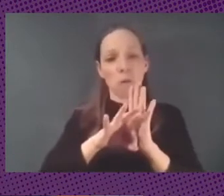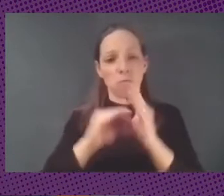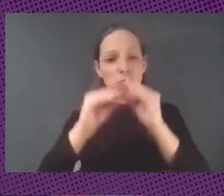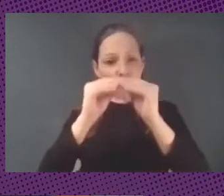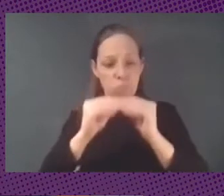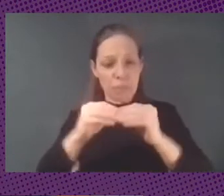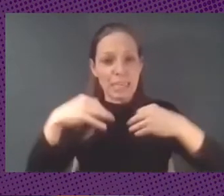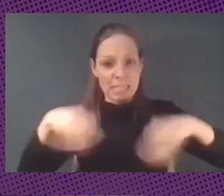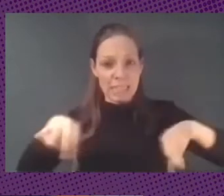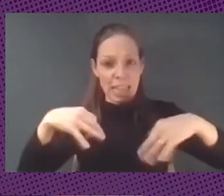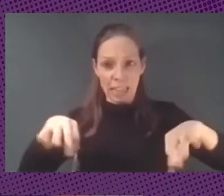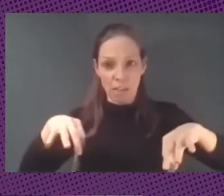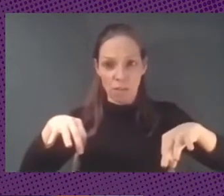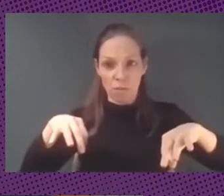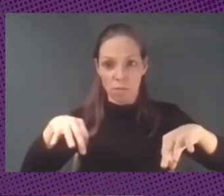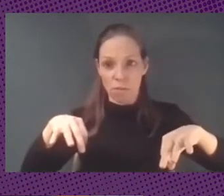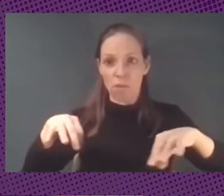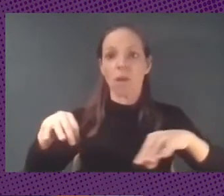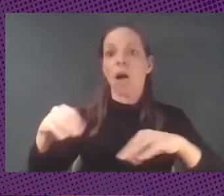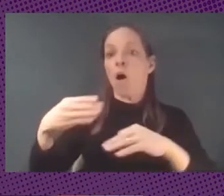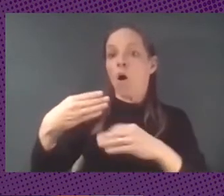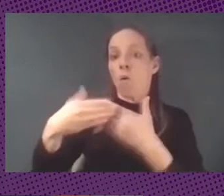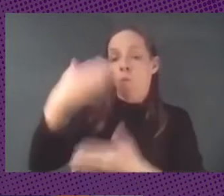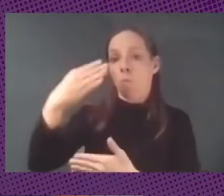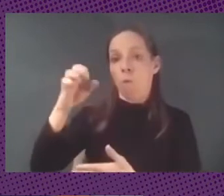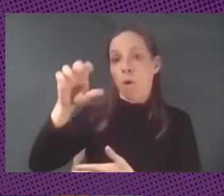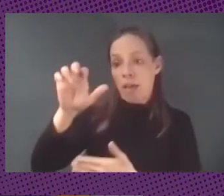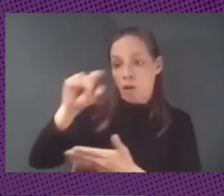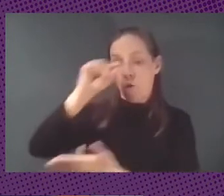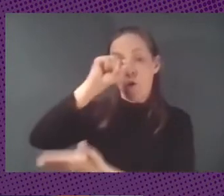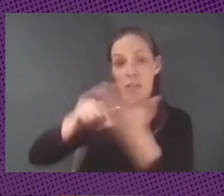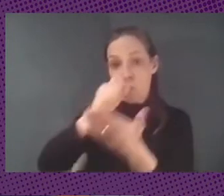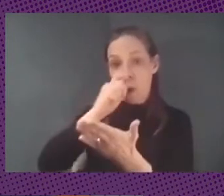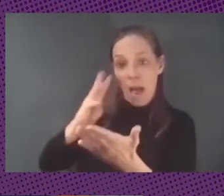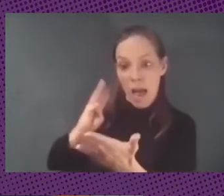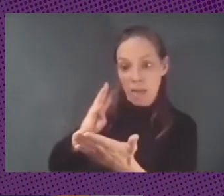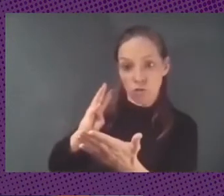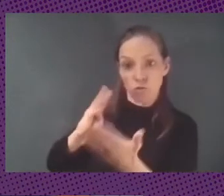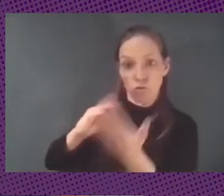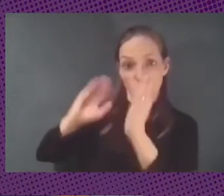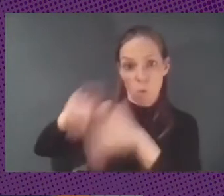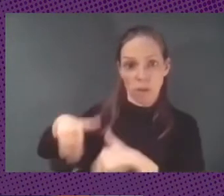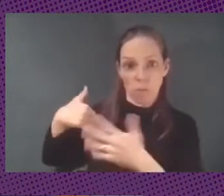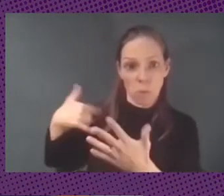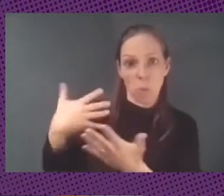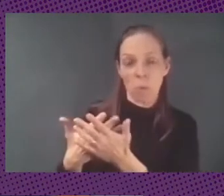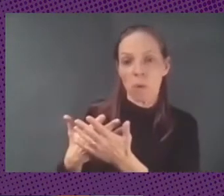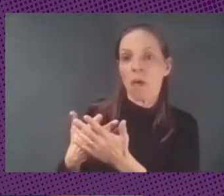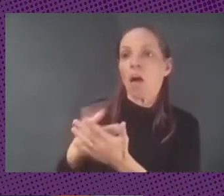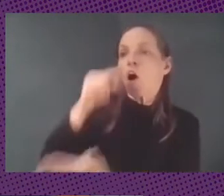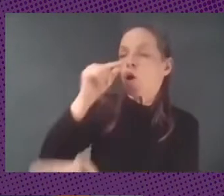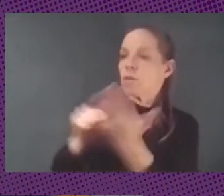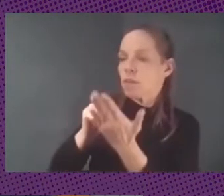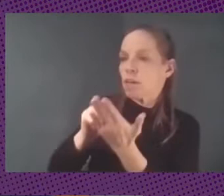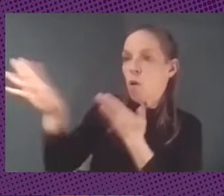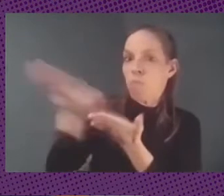te saca todos los contratos del web en los últimos años entonces a mí no me se me ocurre la idea como todavía no hay una infraestructura y